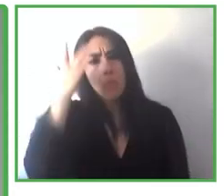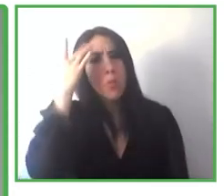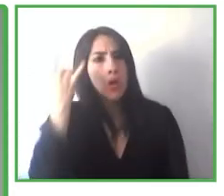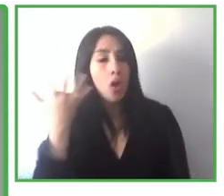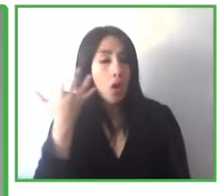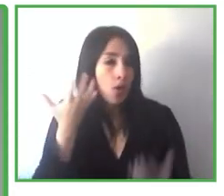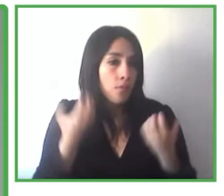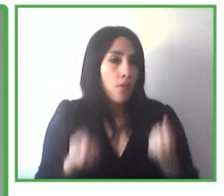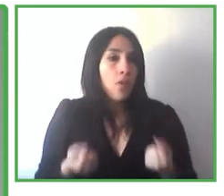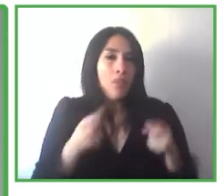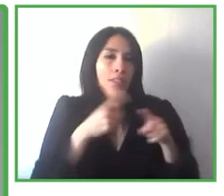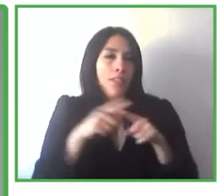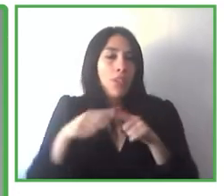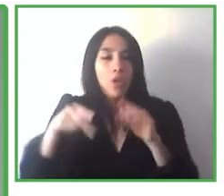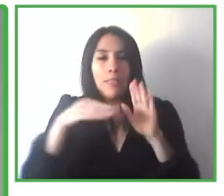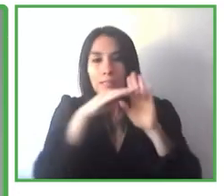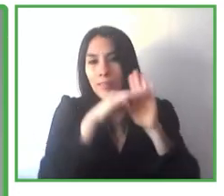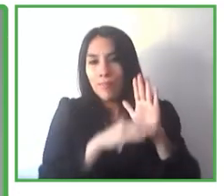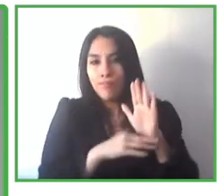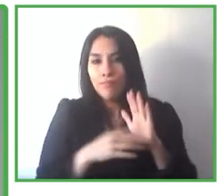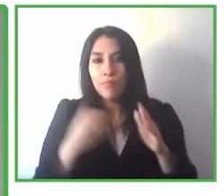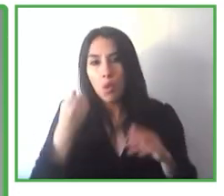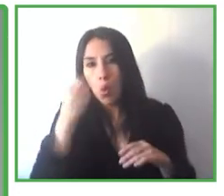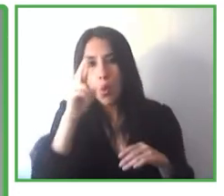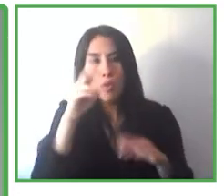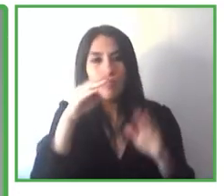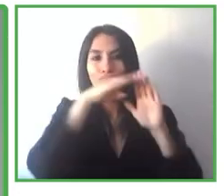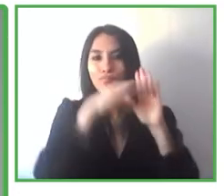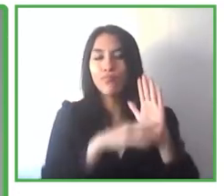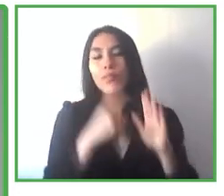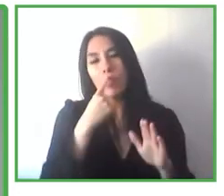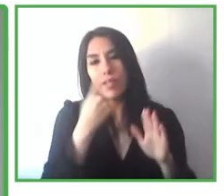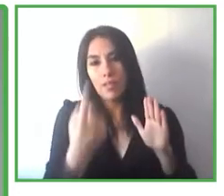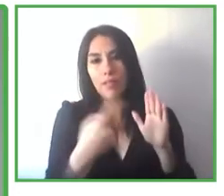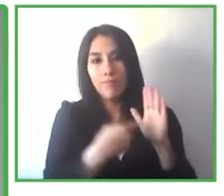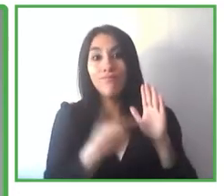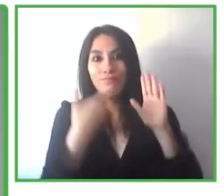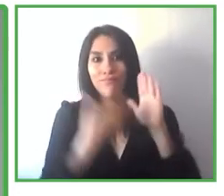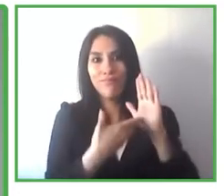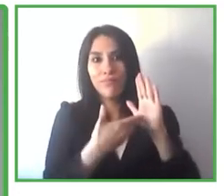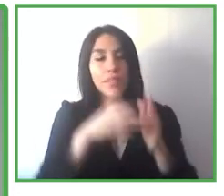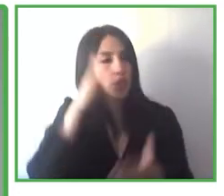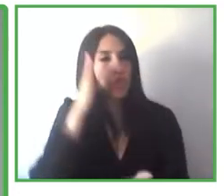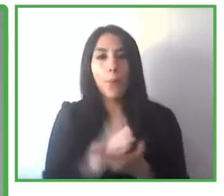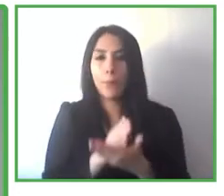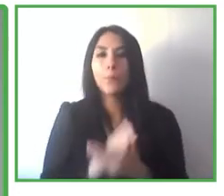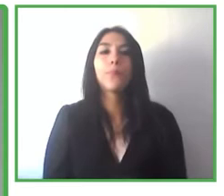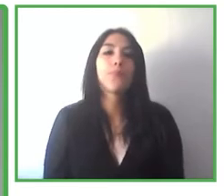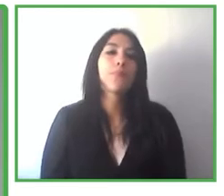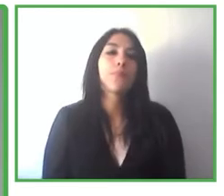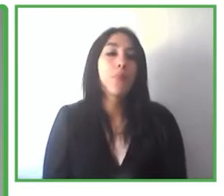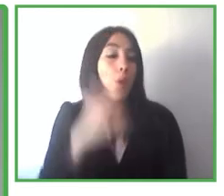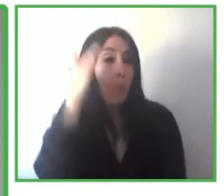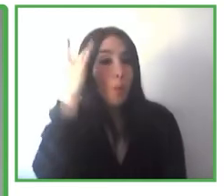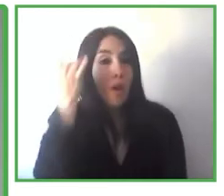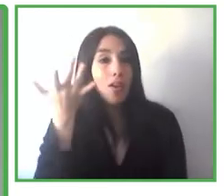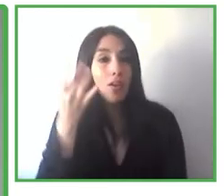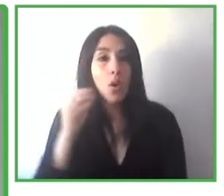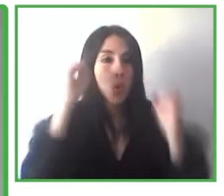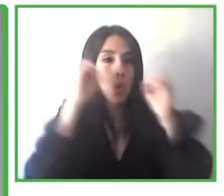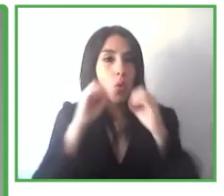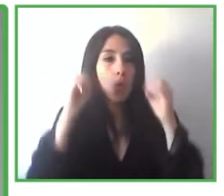legislaciones que indican que así tiene que ser. Porque si no, ¿qué ocurre? Ocurre que muchas personas no van a poderlos usar. Muchas,